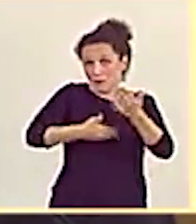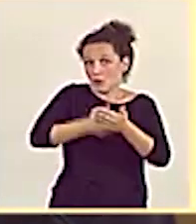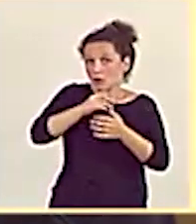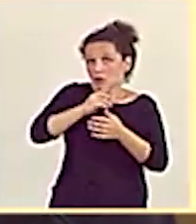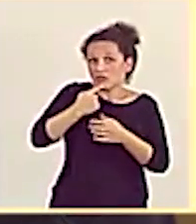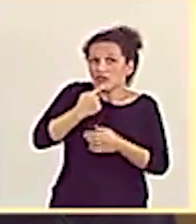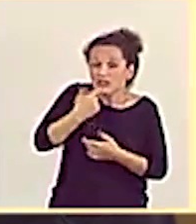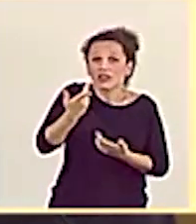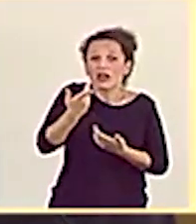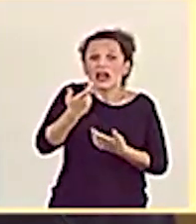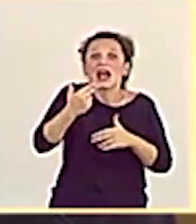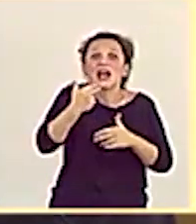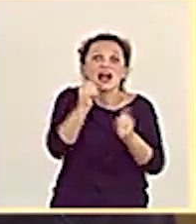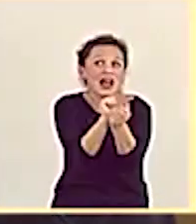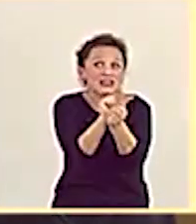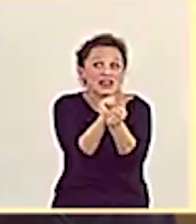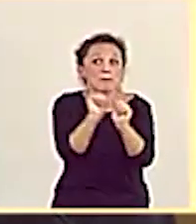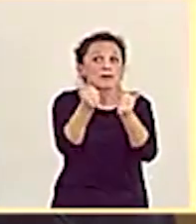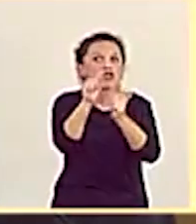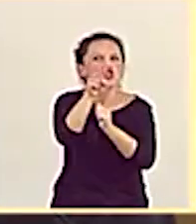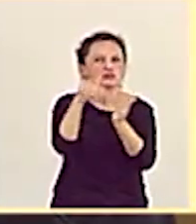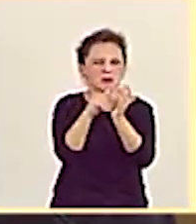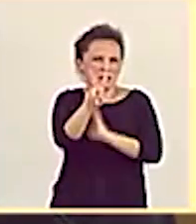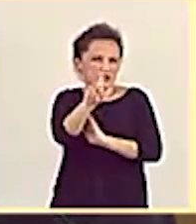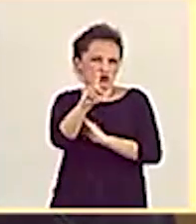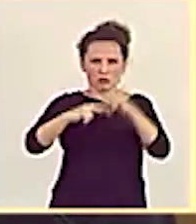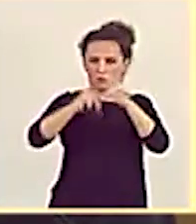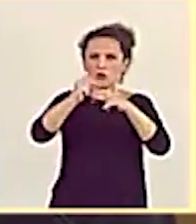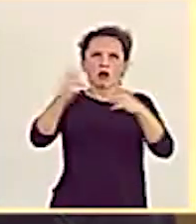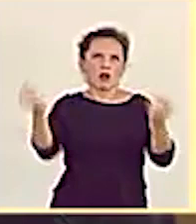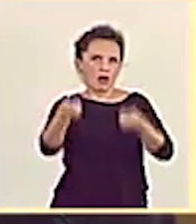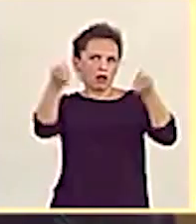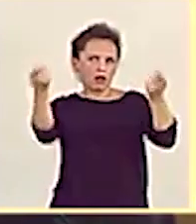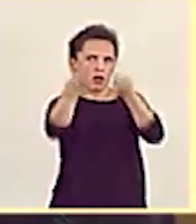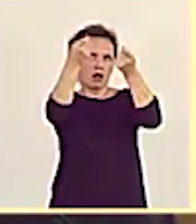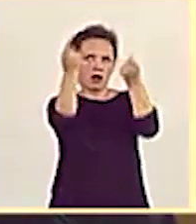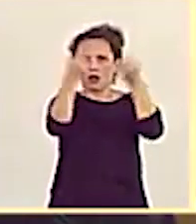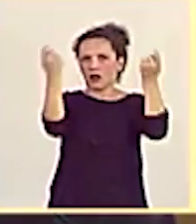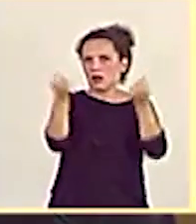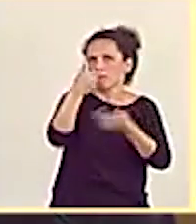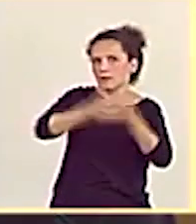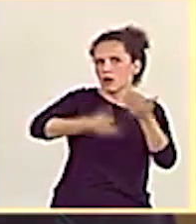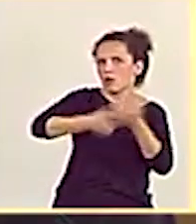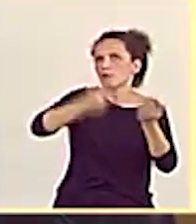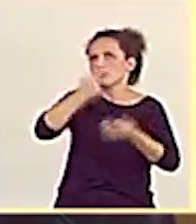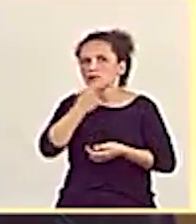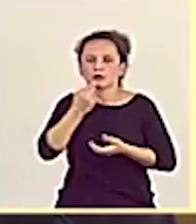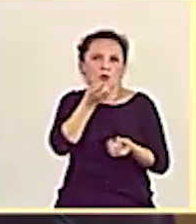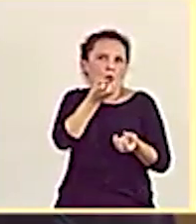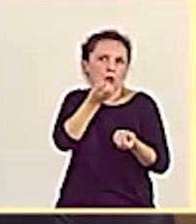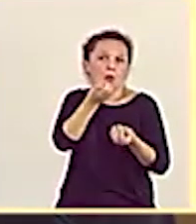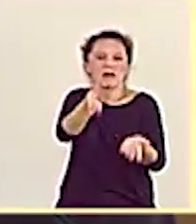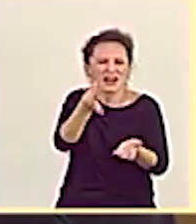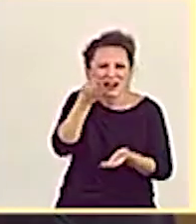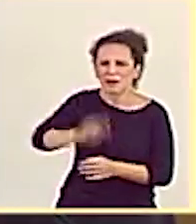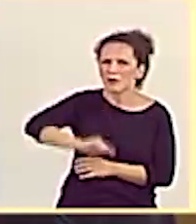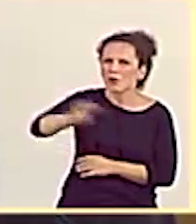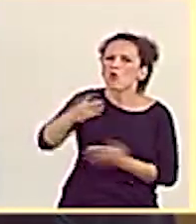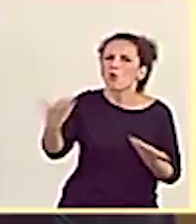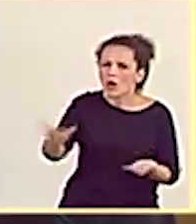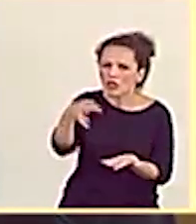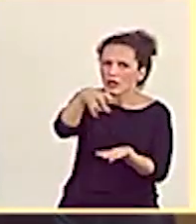decir, que la cárcel se empezará a construir en el 2021. Mucho titular, mucha promesa y una pregunta por contestar. ¿Cuándo se va a cerrar